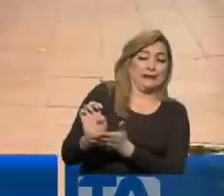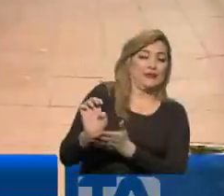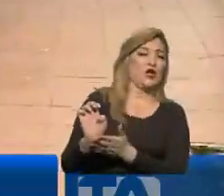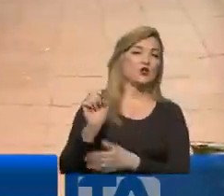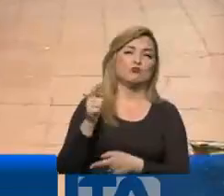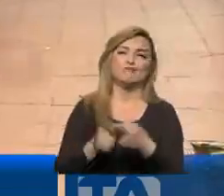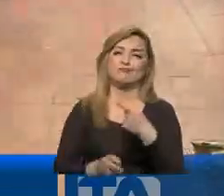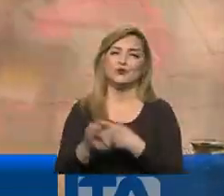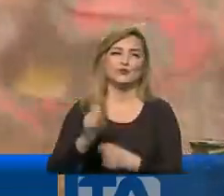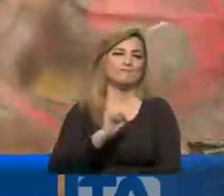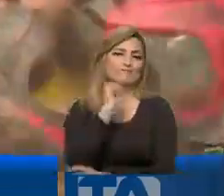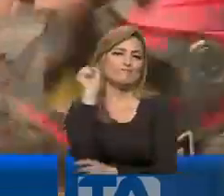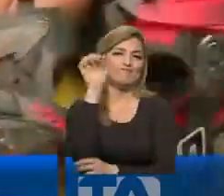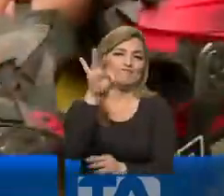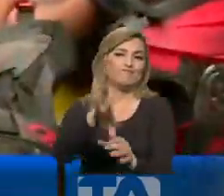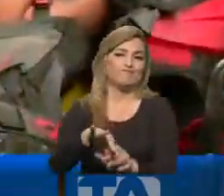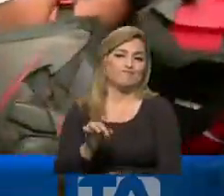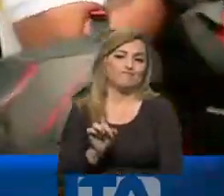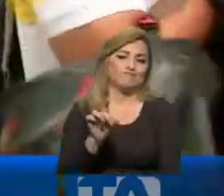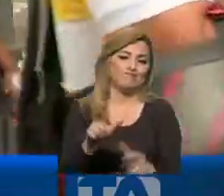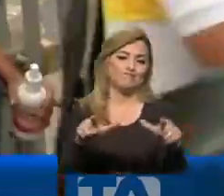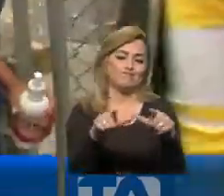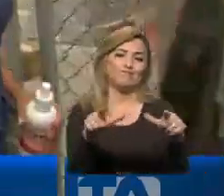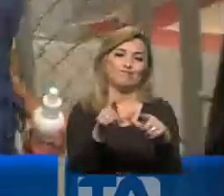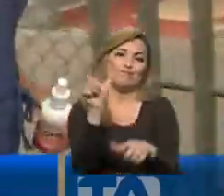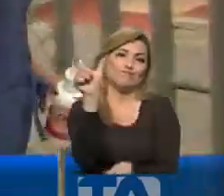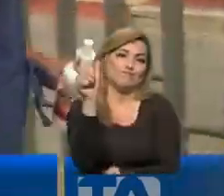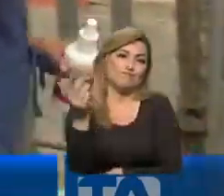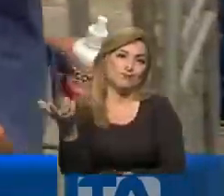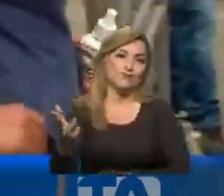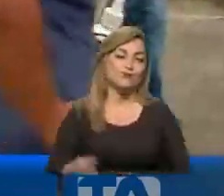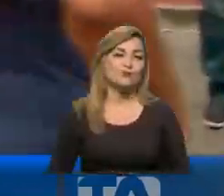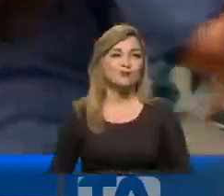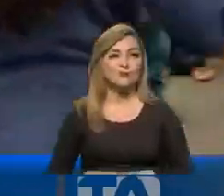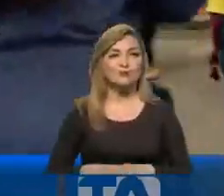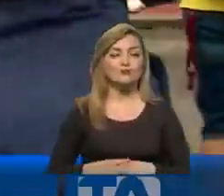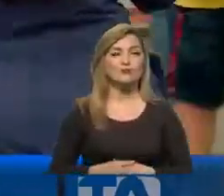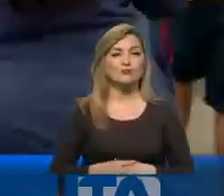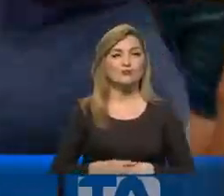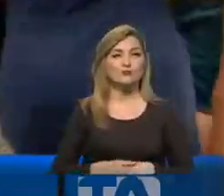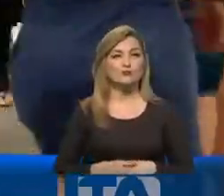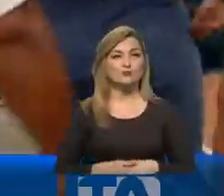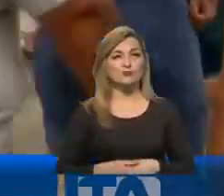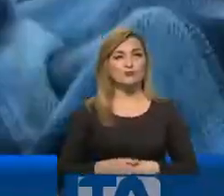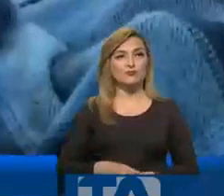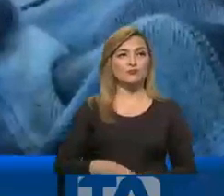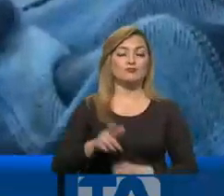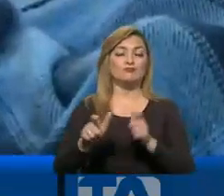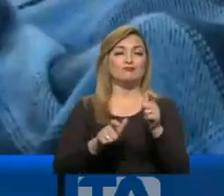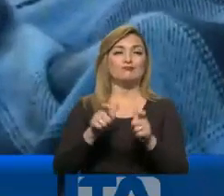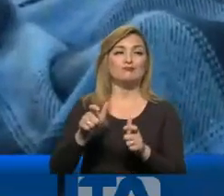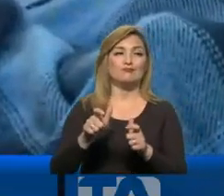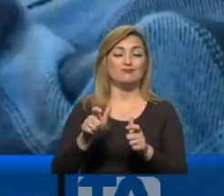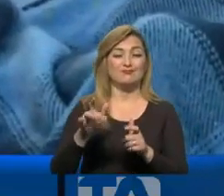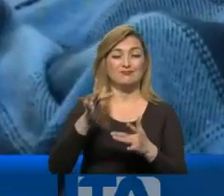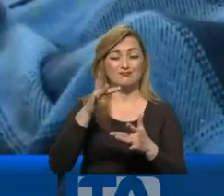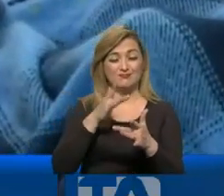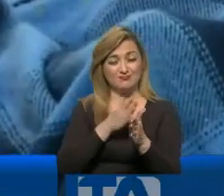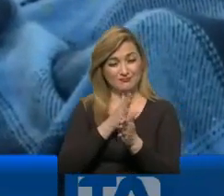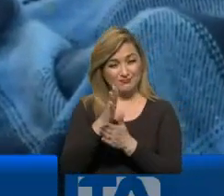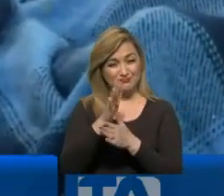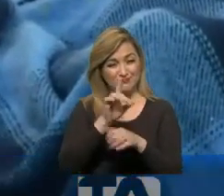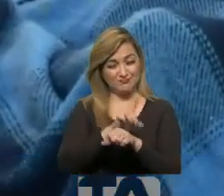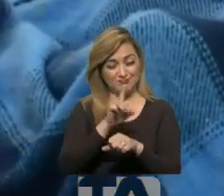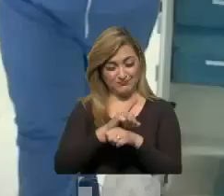quisieron ejercer su derecho al voto o obtener un certificado de votación. Esto sin duda, dicen los epidemiólogos, traerá consecuencias y un